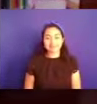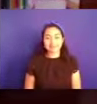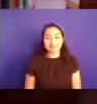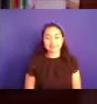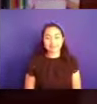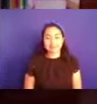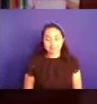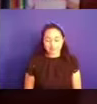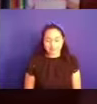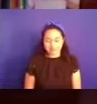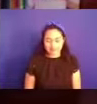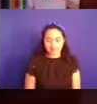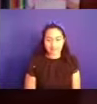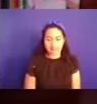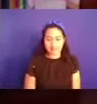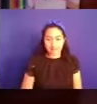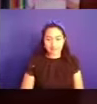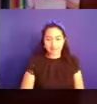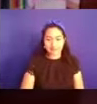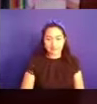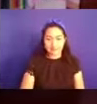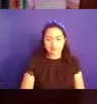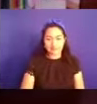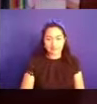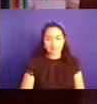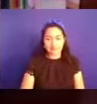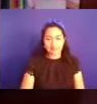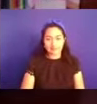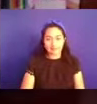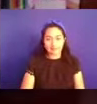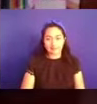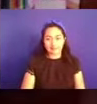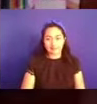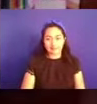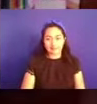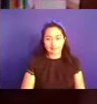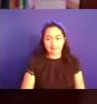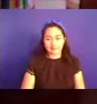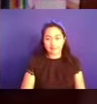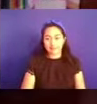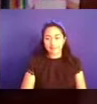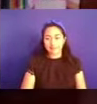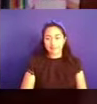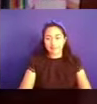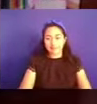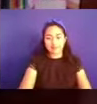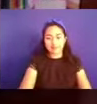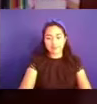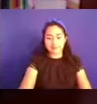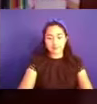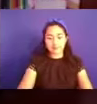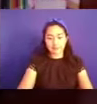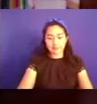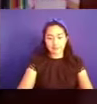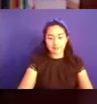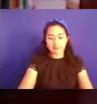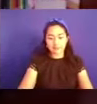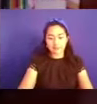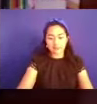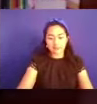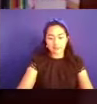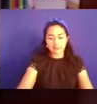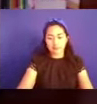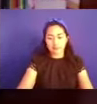Bueno, en lo que llegan, en lo que llegan, algún, algún comentario. Bueno, creo,